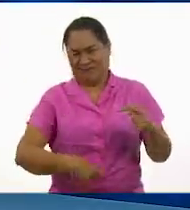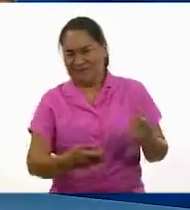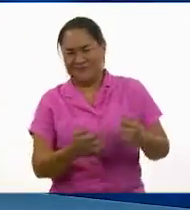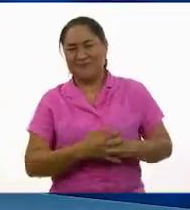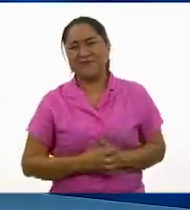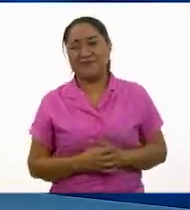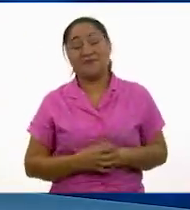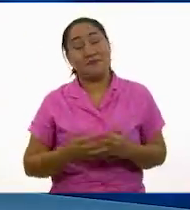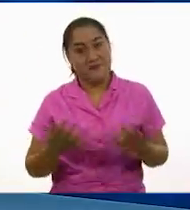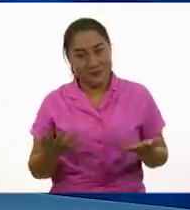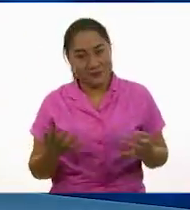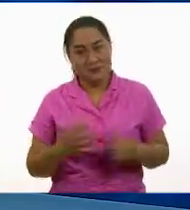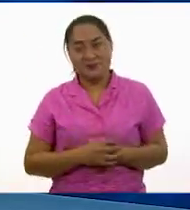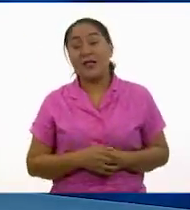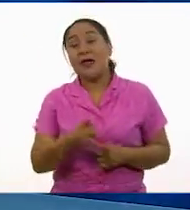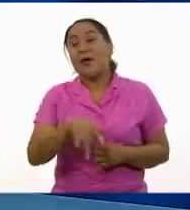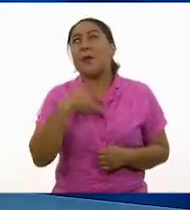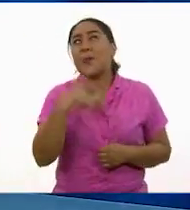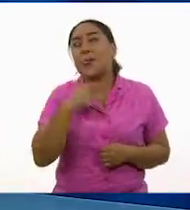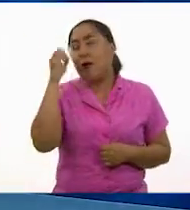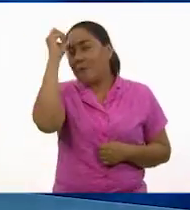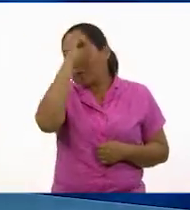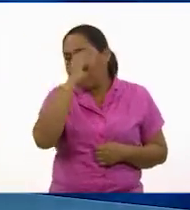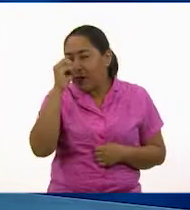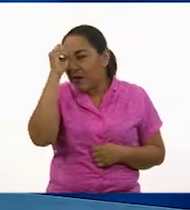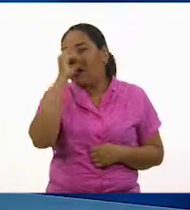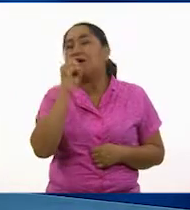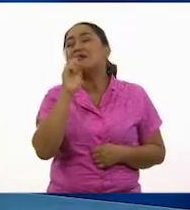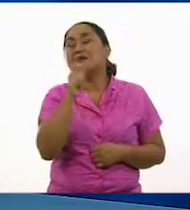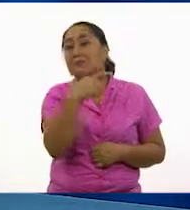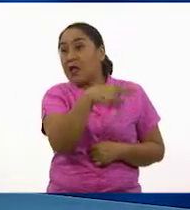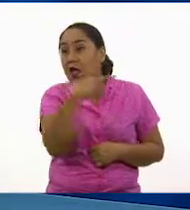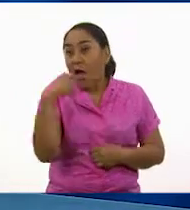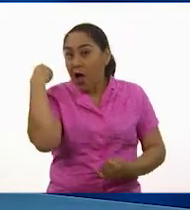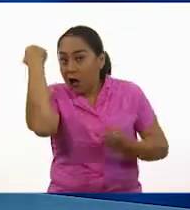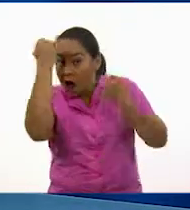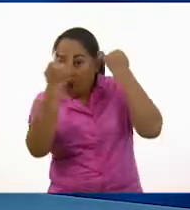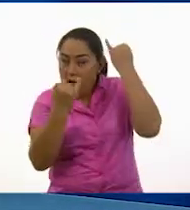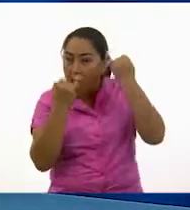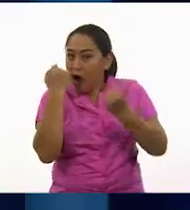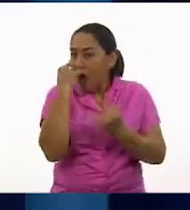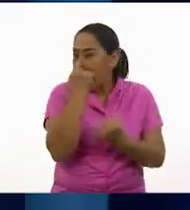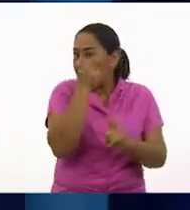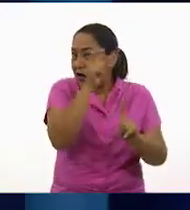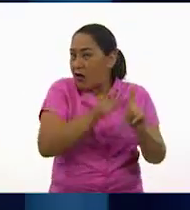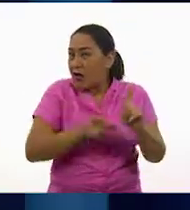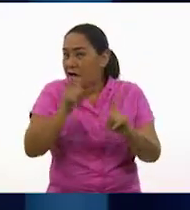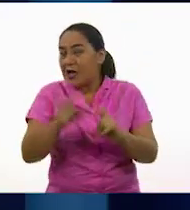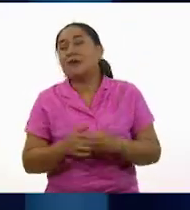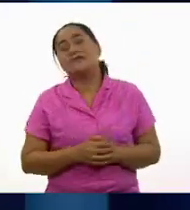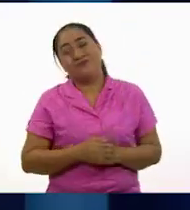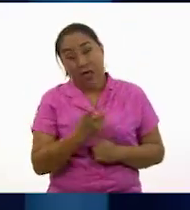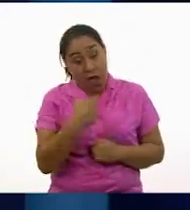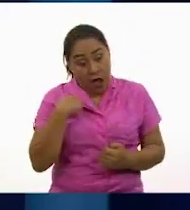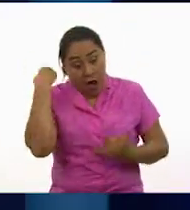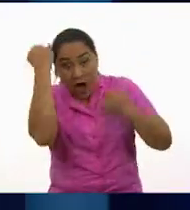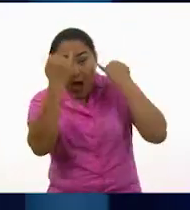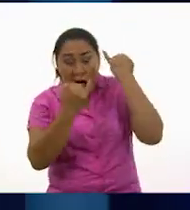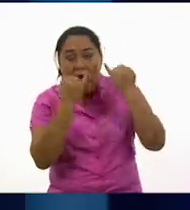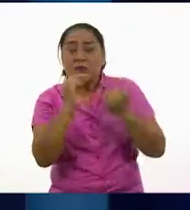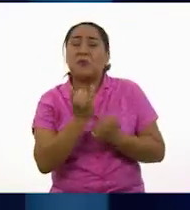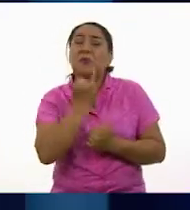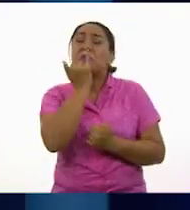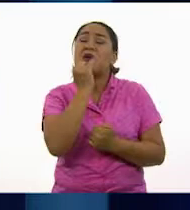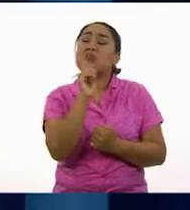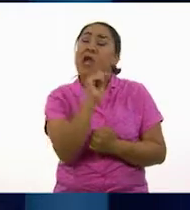Y bueno, ¿qué opinas ahora de los estereotipos y de los prejuicios? Que causan mucho daño, pero